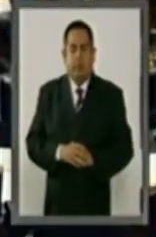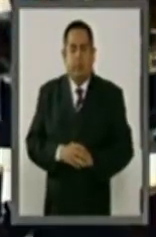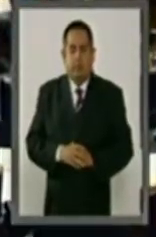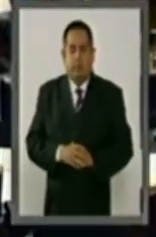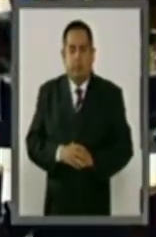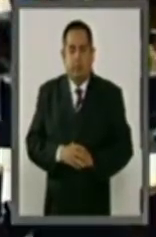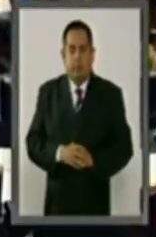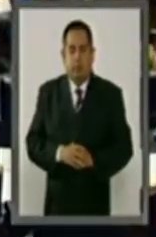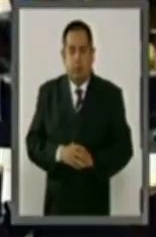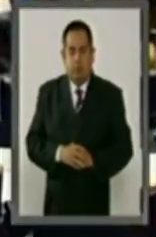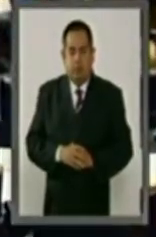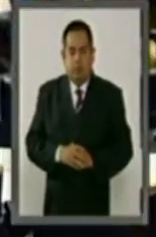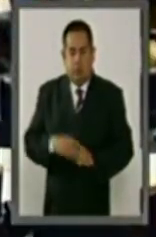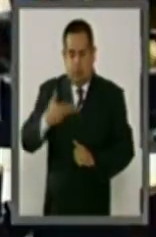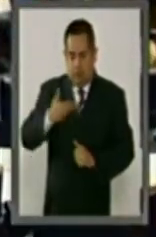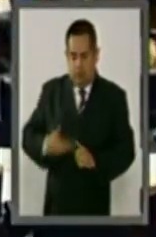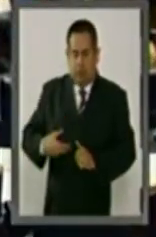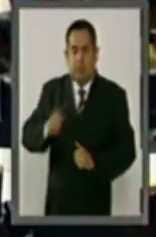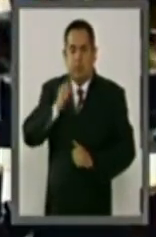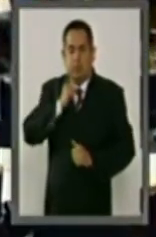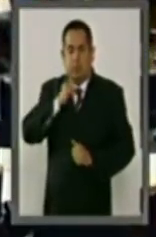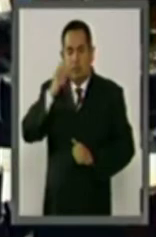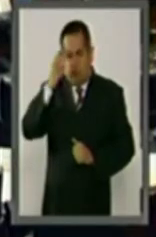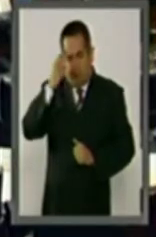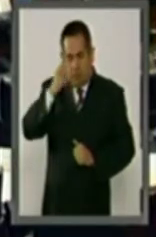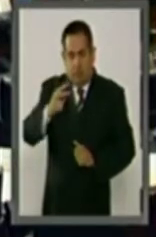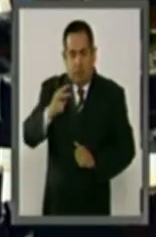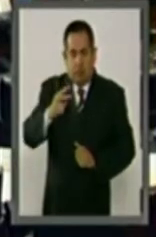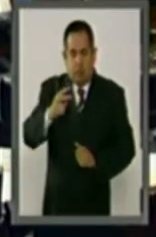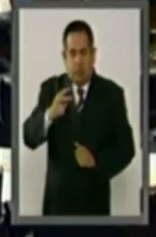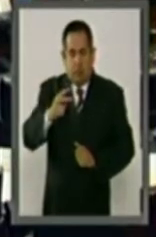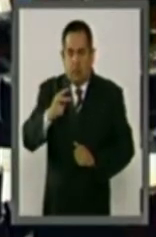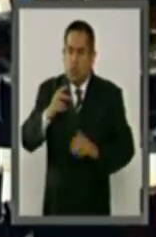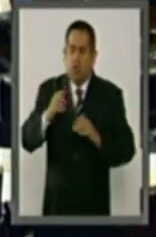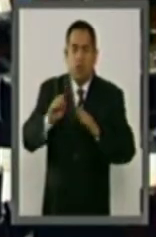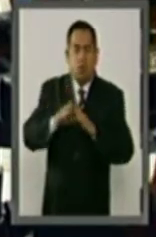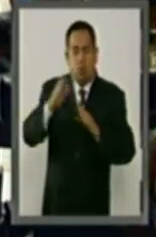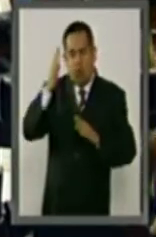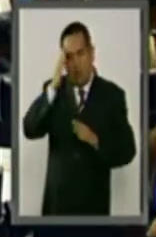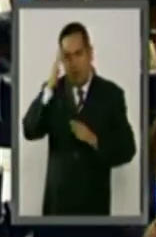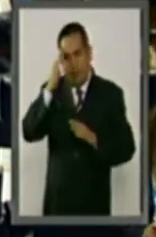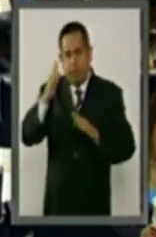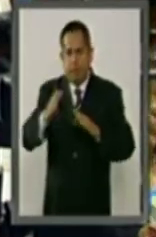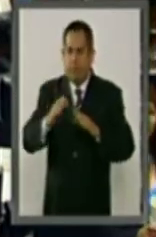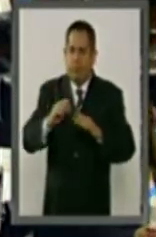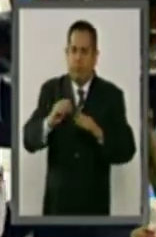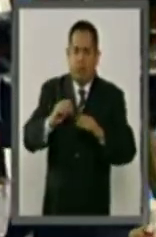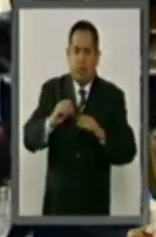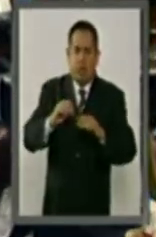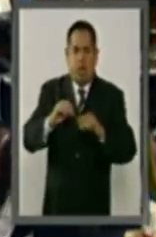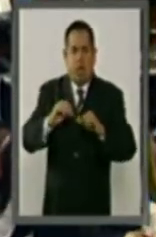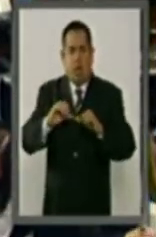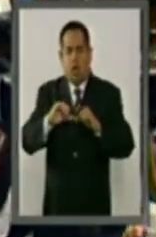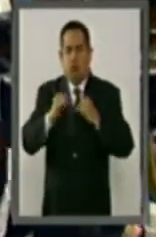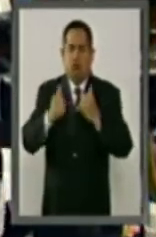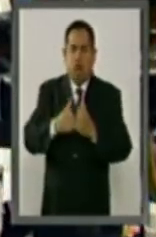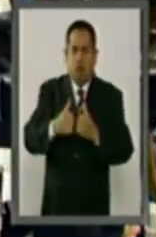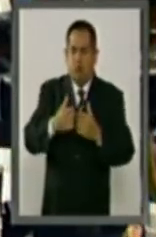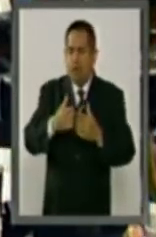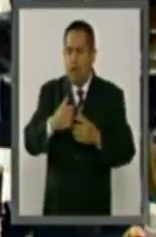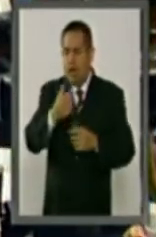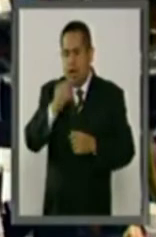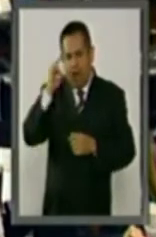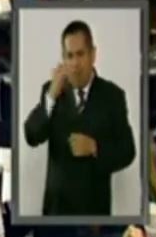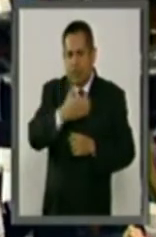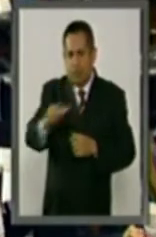En mi condición de senador de la República, adicionalmente como líder de una organización de campesinos que es la Confederación Nacional